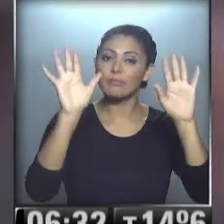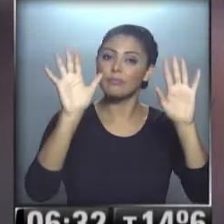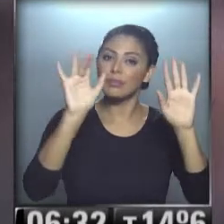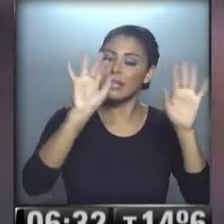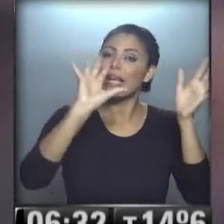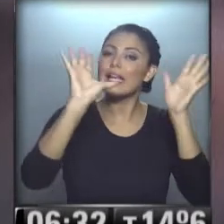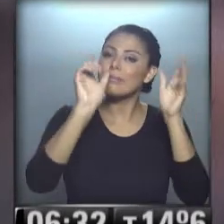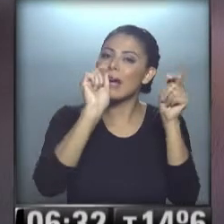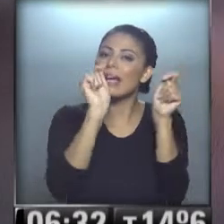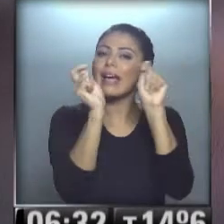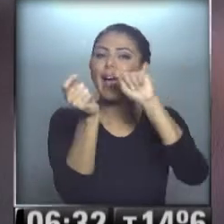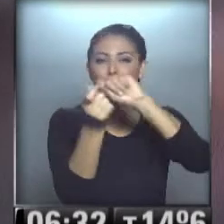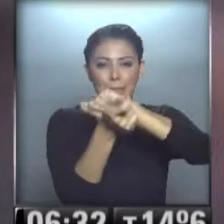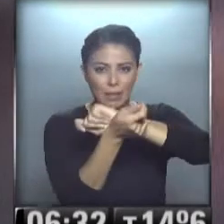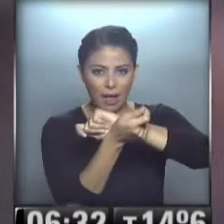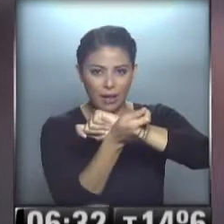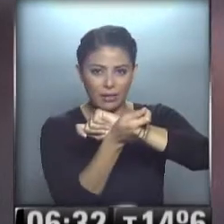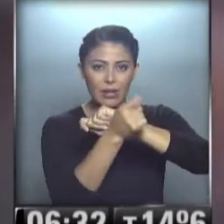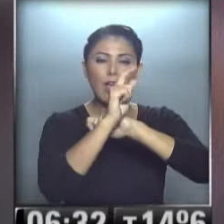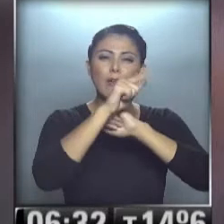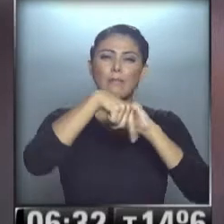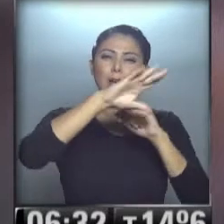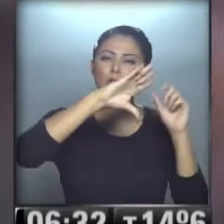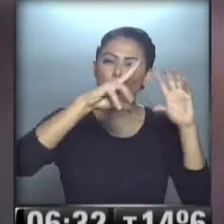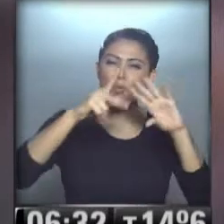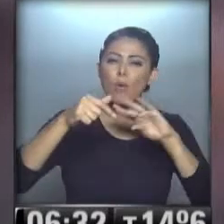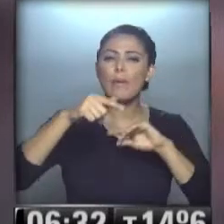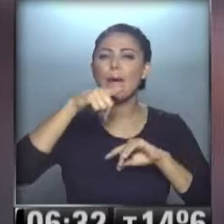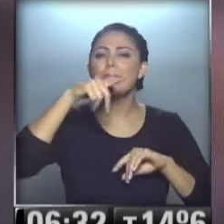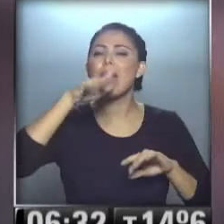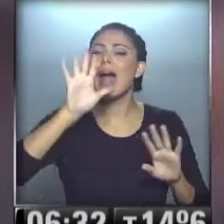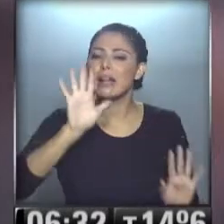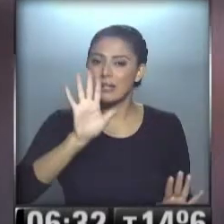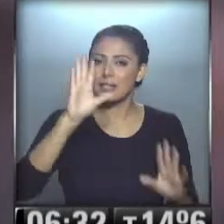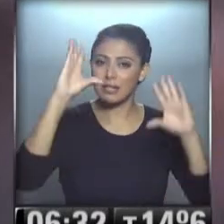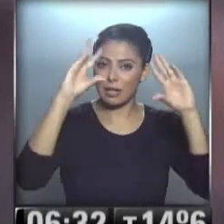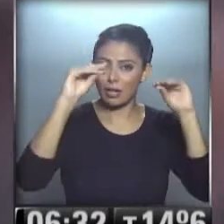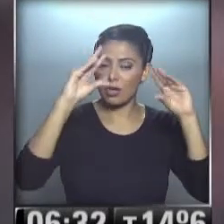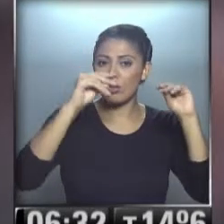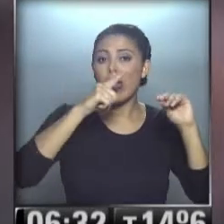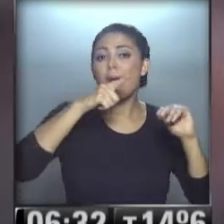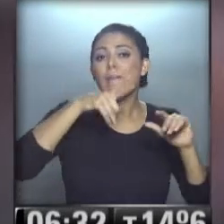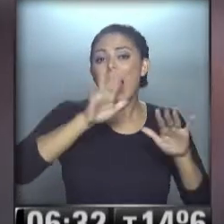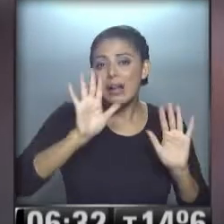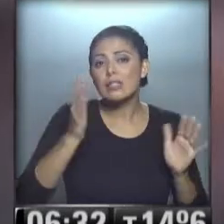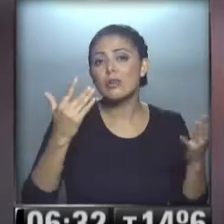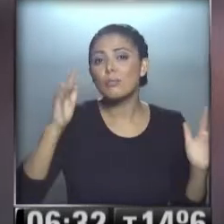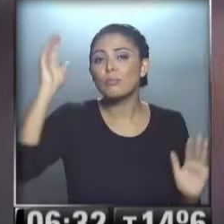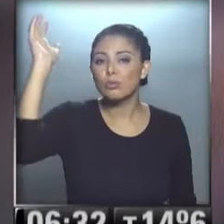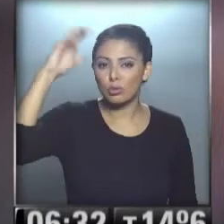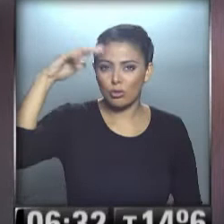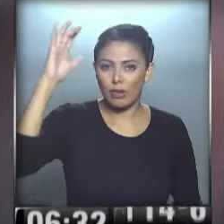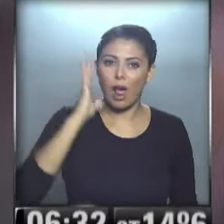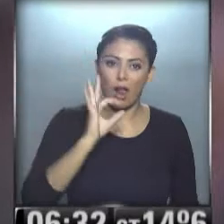va a ir desmejorando... ...inestabilidad, probabilidad, durante la noche de alguna precipitación...